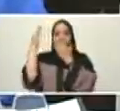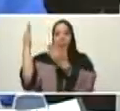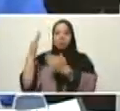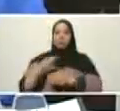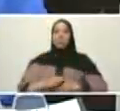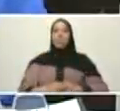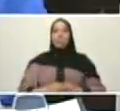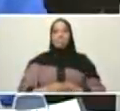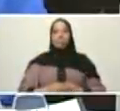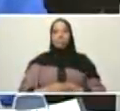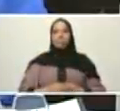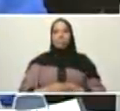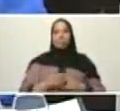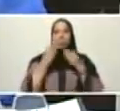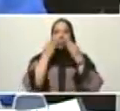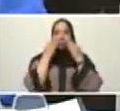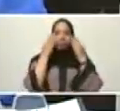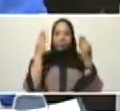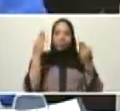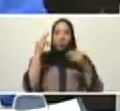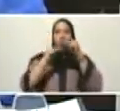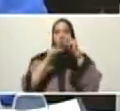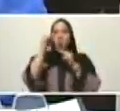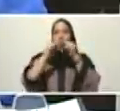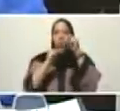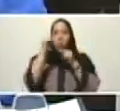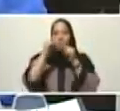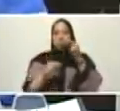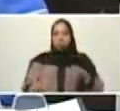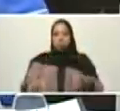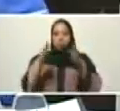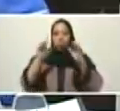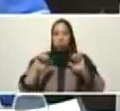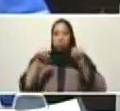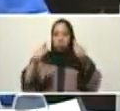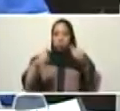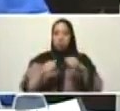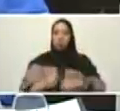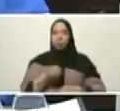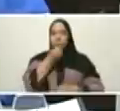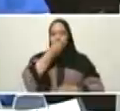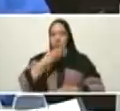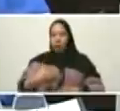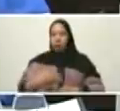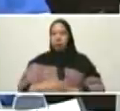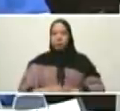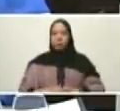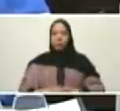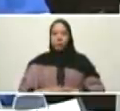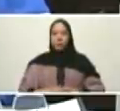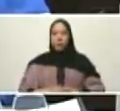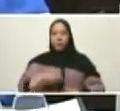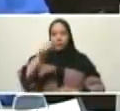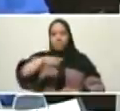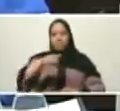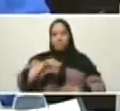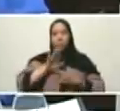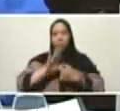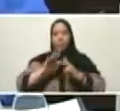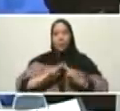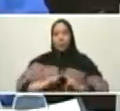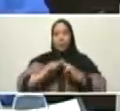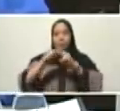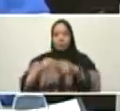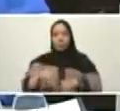la construcción de este urbanismo digno y bello que hoy vamos a entregar la